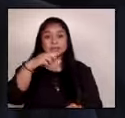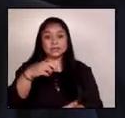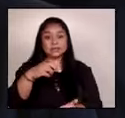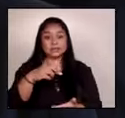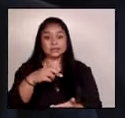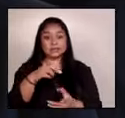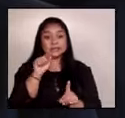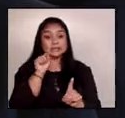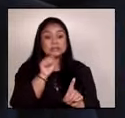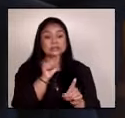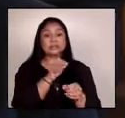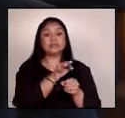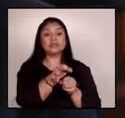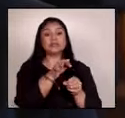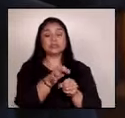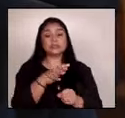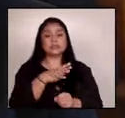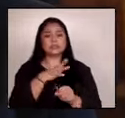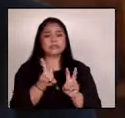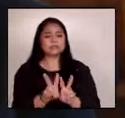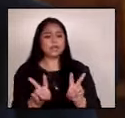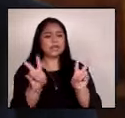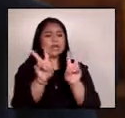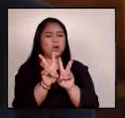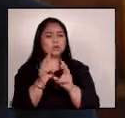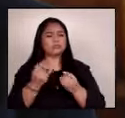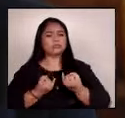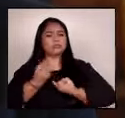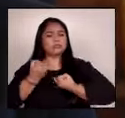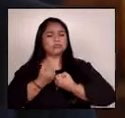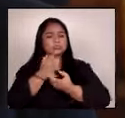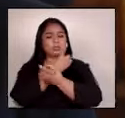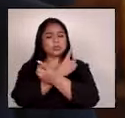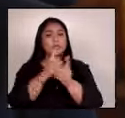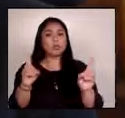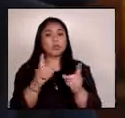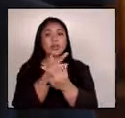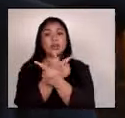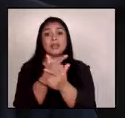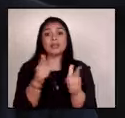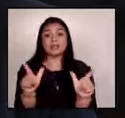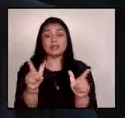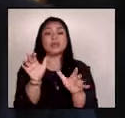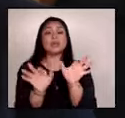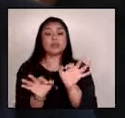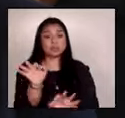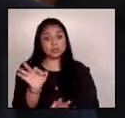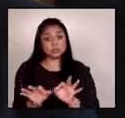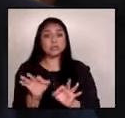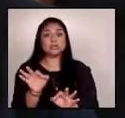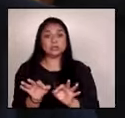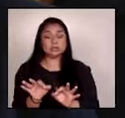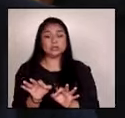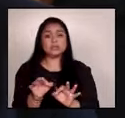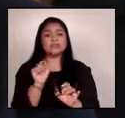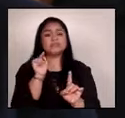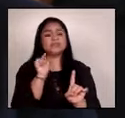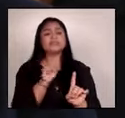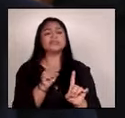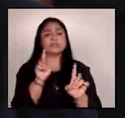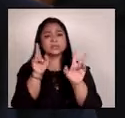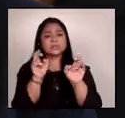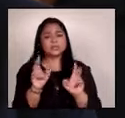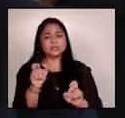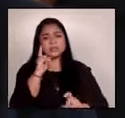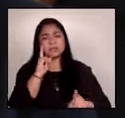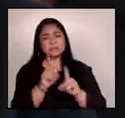cuyos pueblos comparten valores y aspiraciones de democracia, libertad y justicia, estuvieron marcadas por